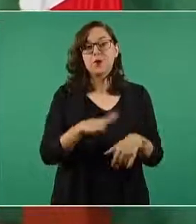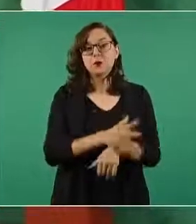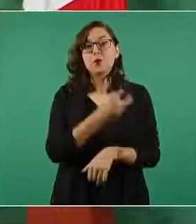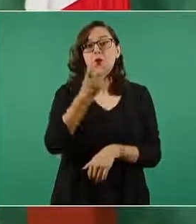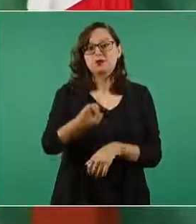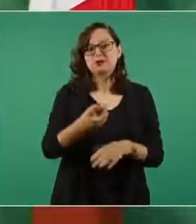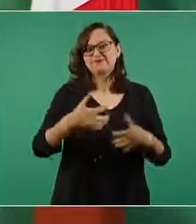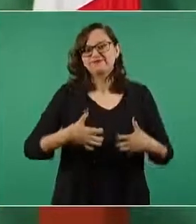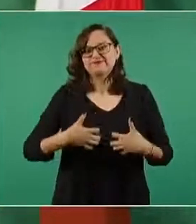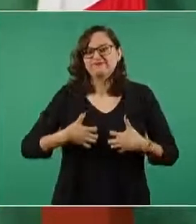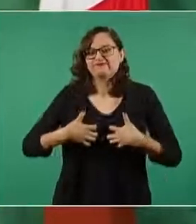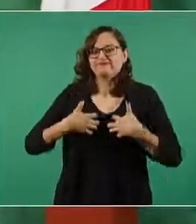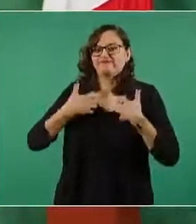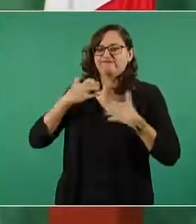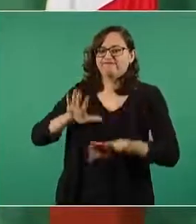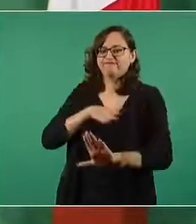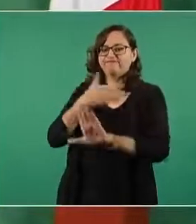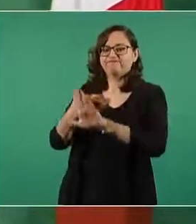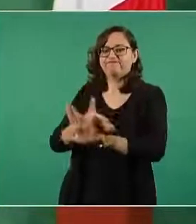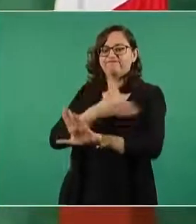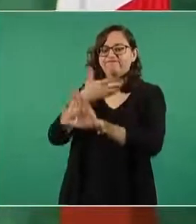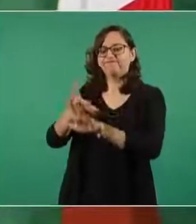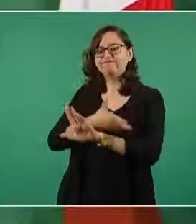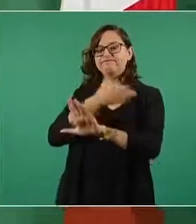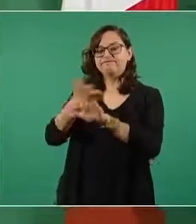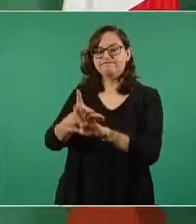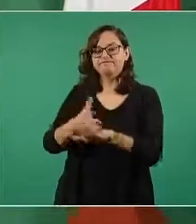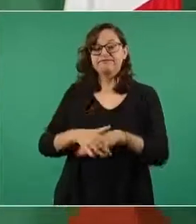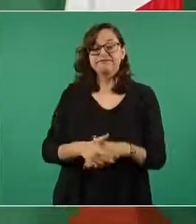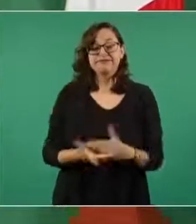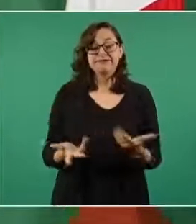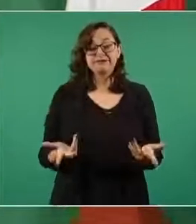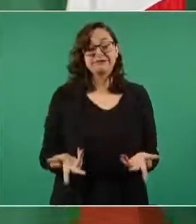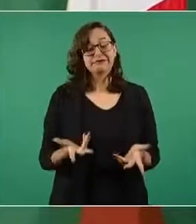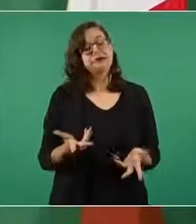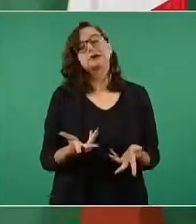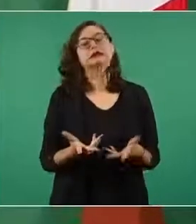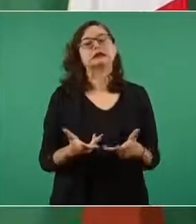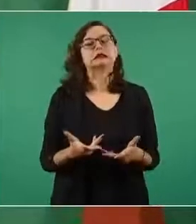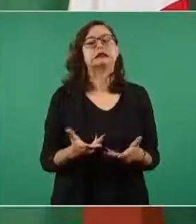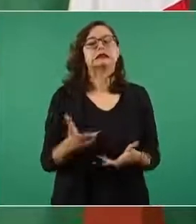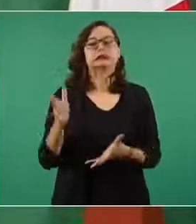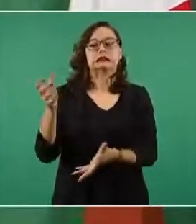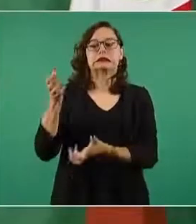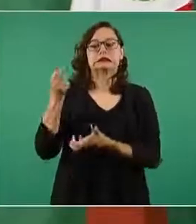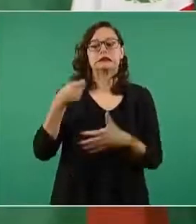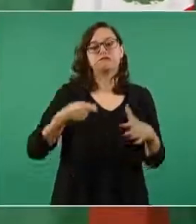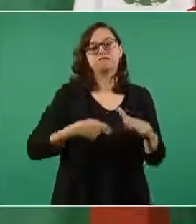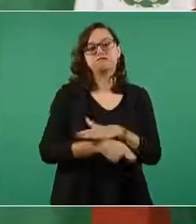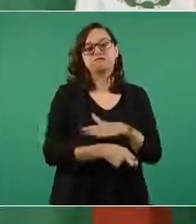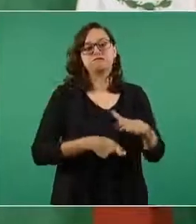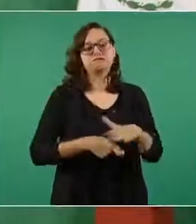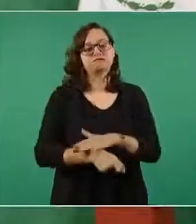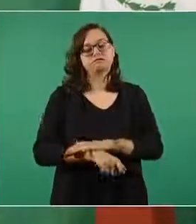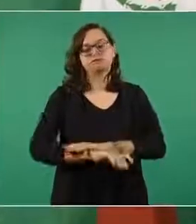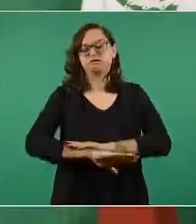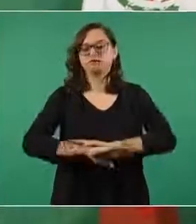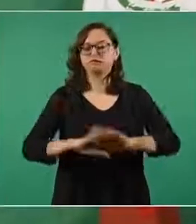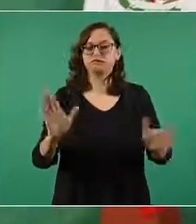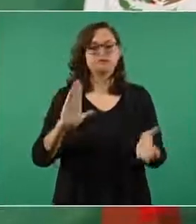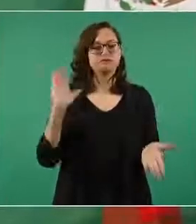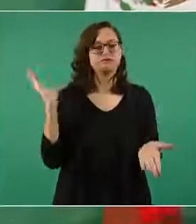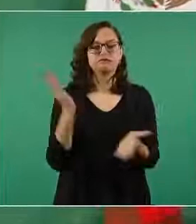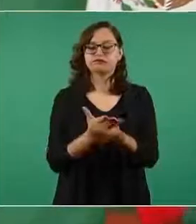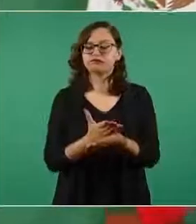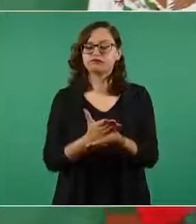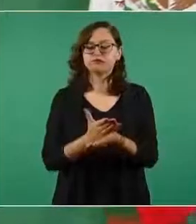anteriormente, sobre todo el dinero del presupuesto público que se